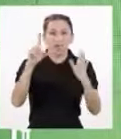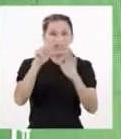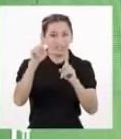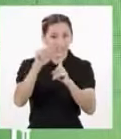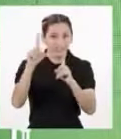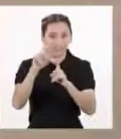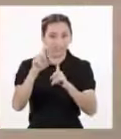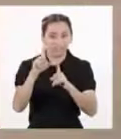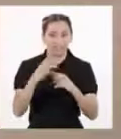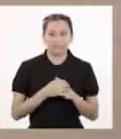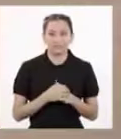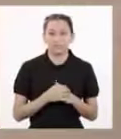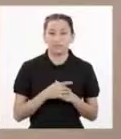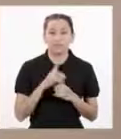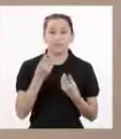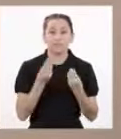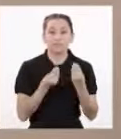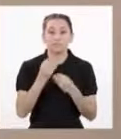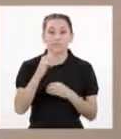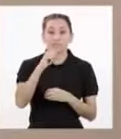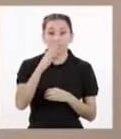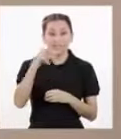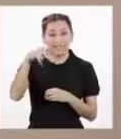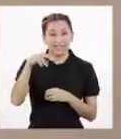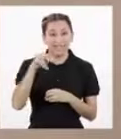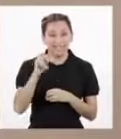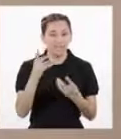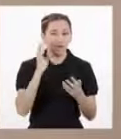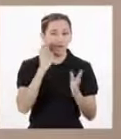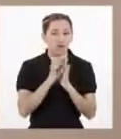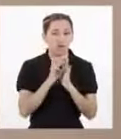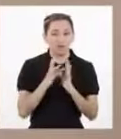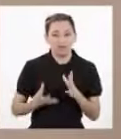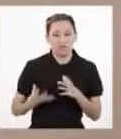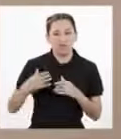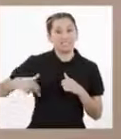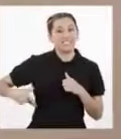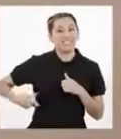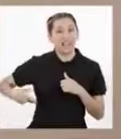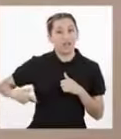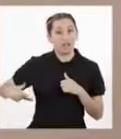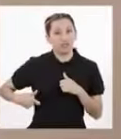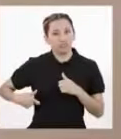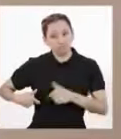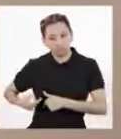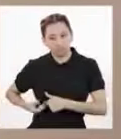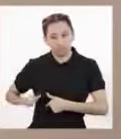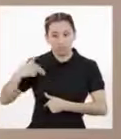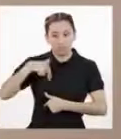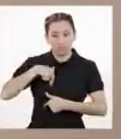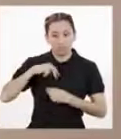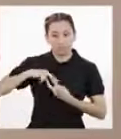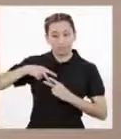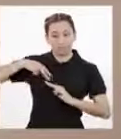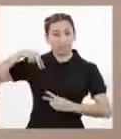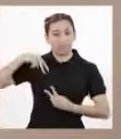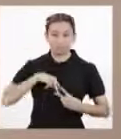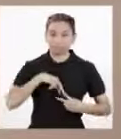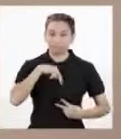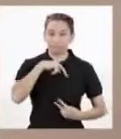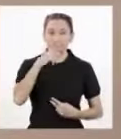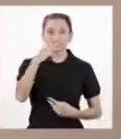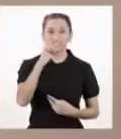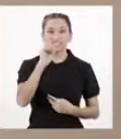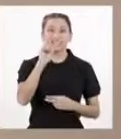del ADN Los genes que codifican enzimas del hígado, por ejemplo, no se expresan en las células nerviosas O la queratina,